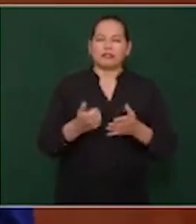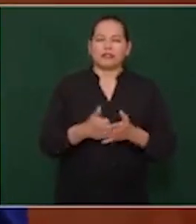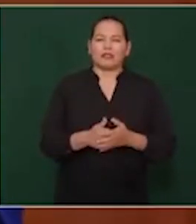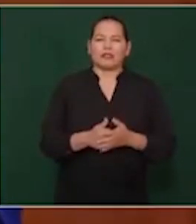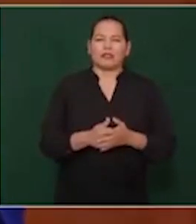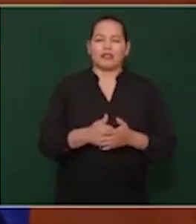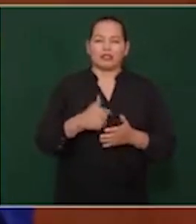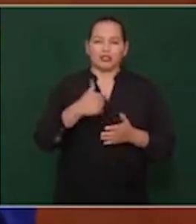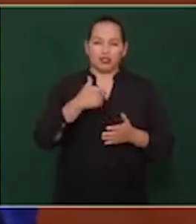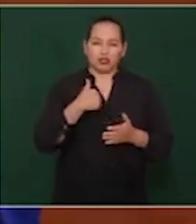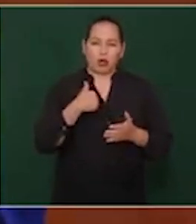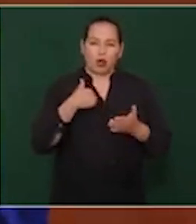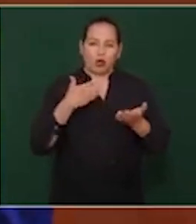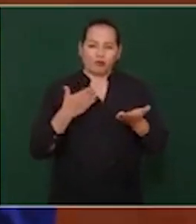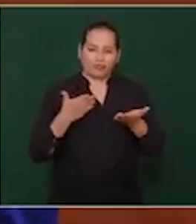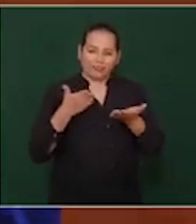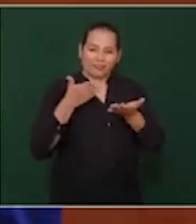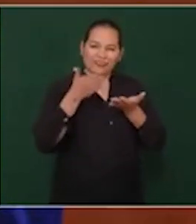frontera me cruzó.